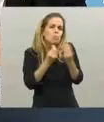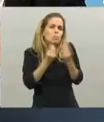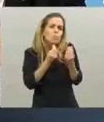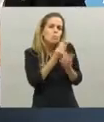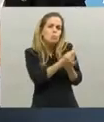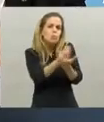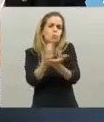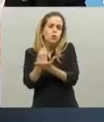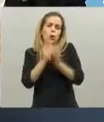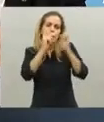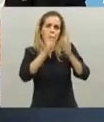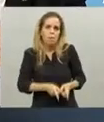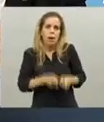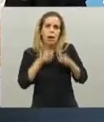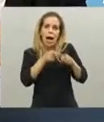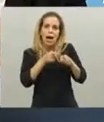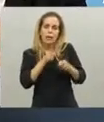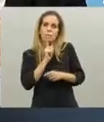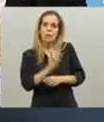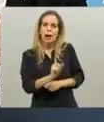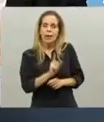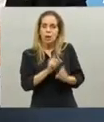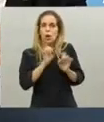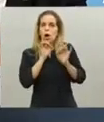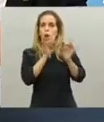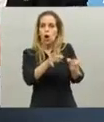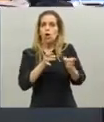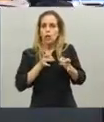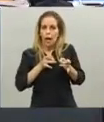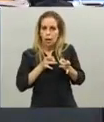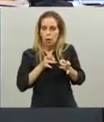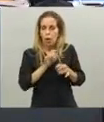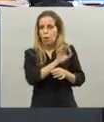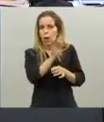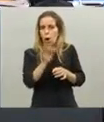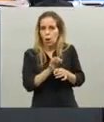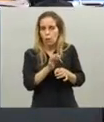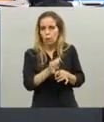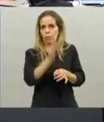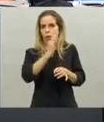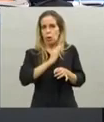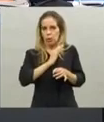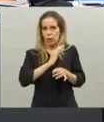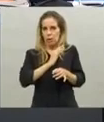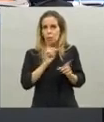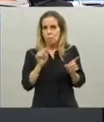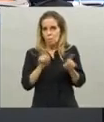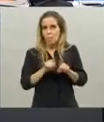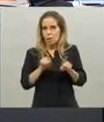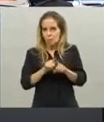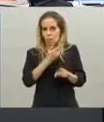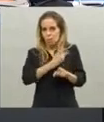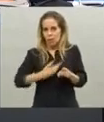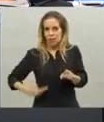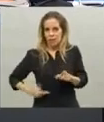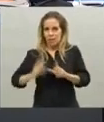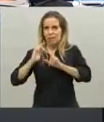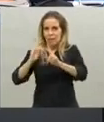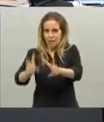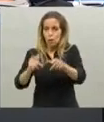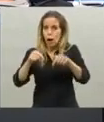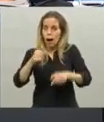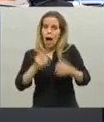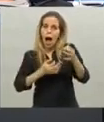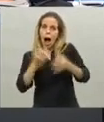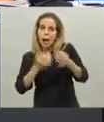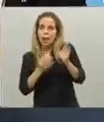proporción de gente en situación de riesgo. También, como dijo el Presidente, duplicamos los testeos. Yo